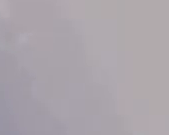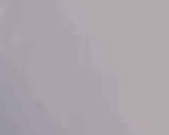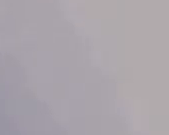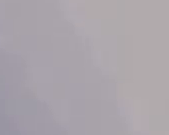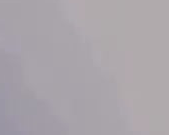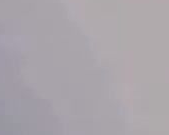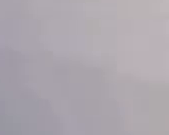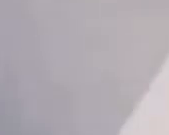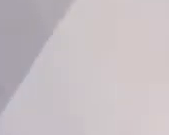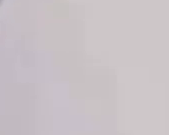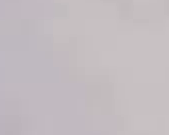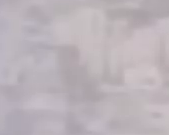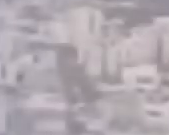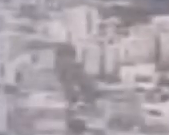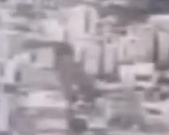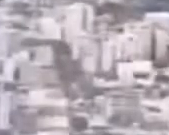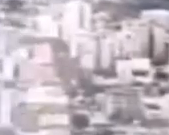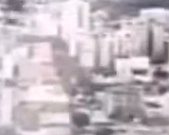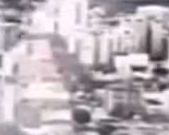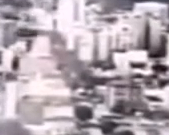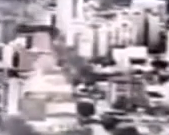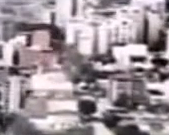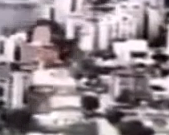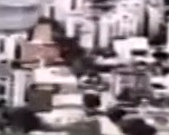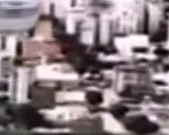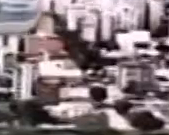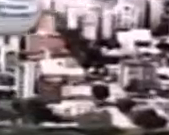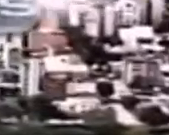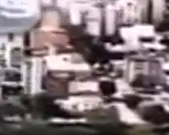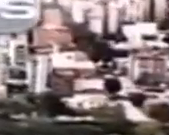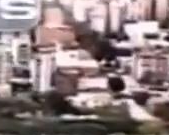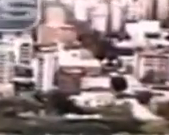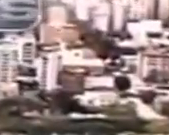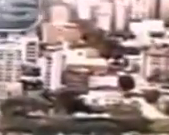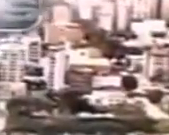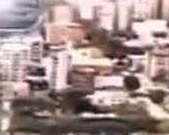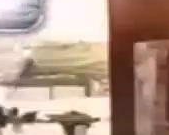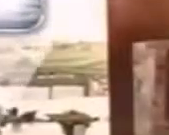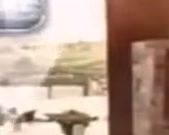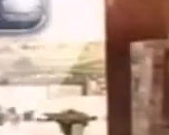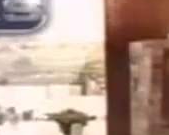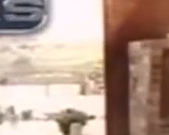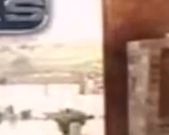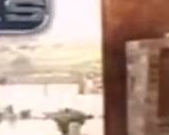Desde los estudios de Telepacífico presentamos Telepacífico Noticias.